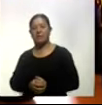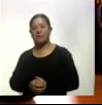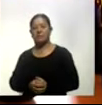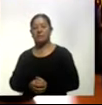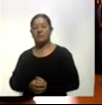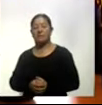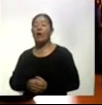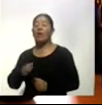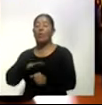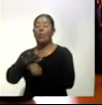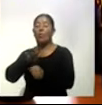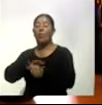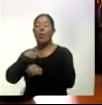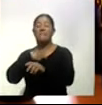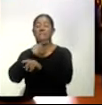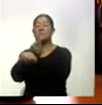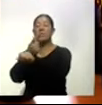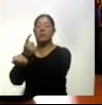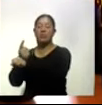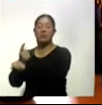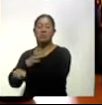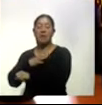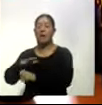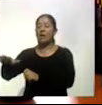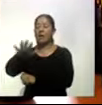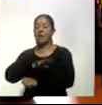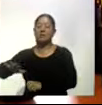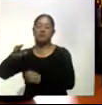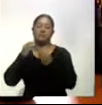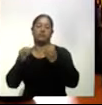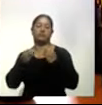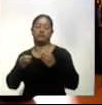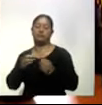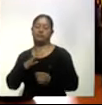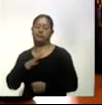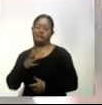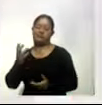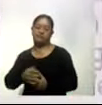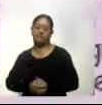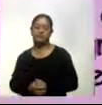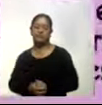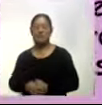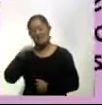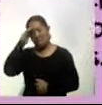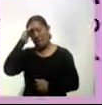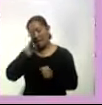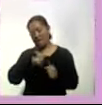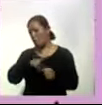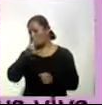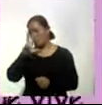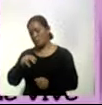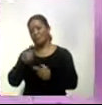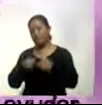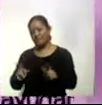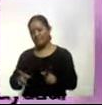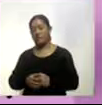modalidades de violencia que desafortunadamente nuestra sociedad ha aprendido a normalizar. El Instituto Estatal